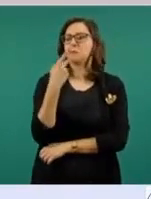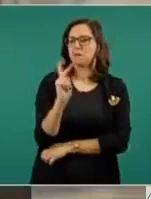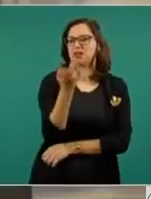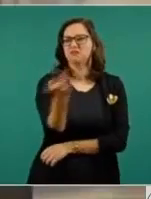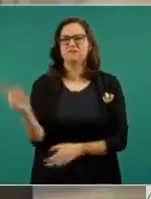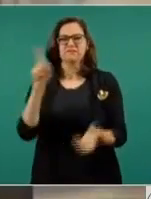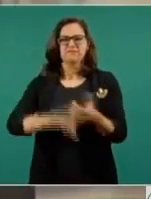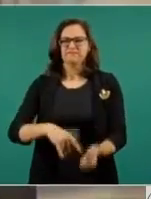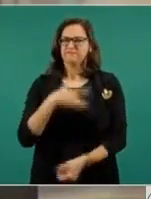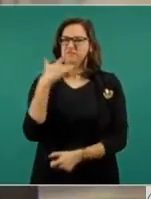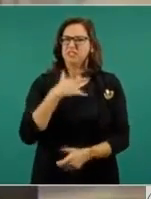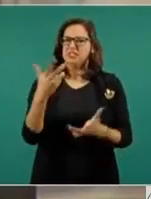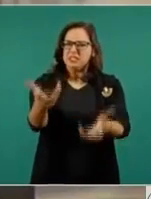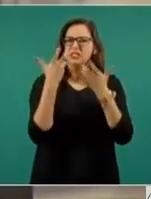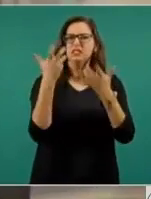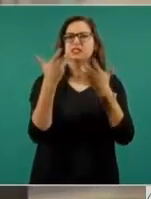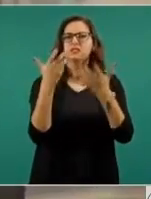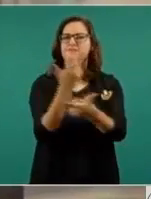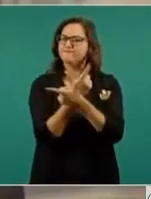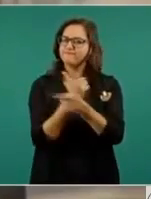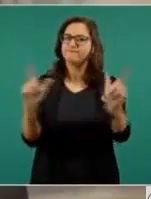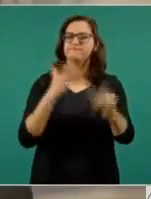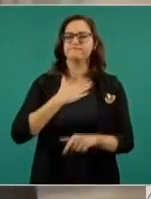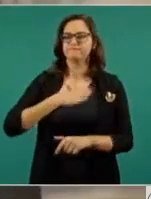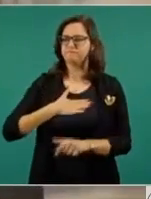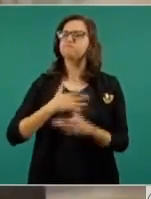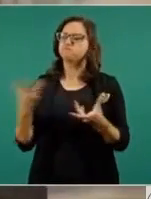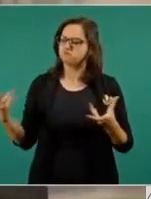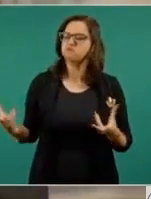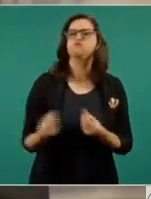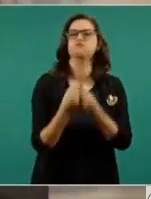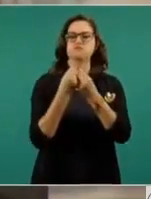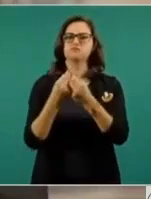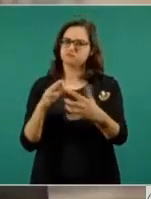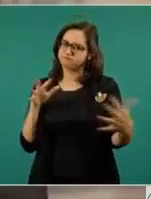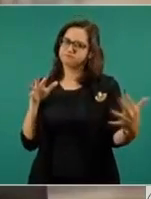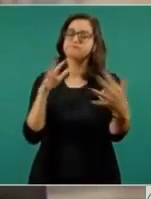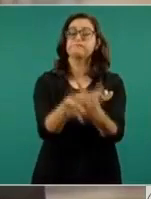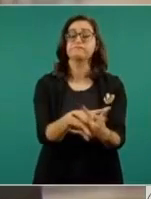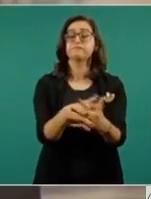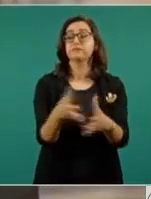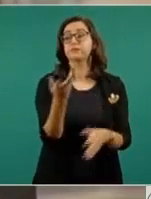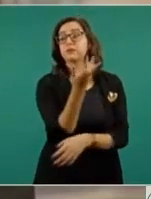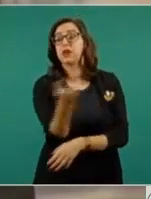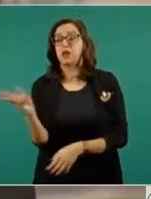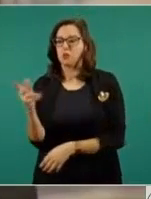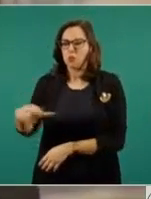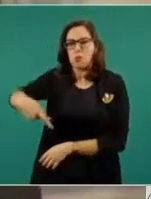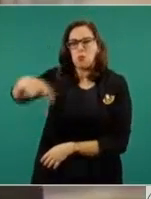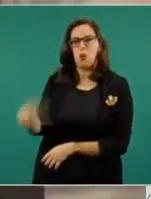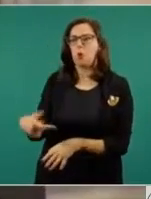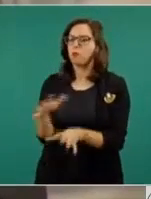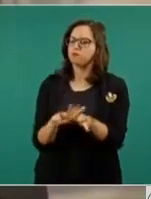de lo que más tarde sería el ejército insurgente. Es decir, fue el pueblo mismo que con